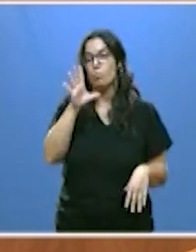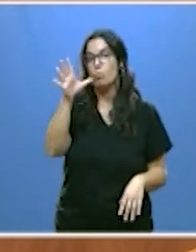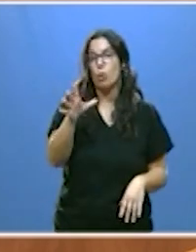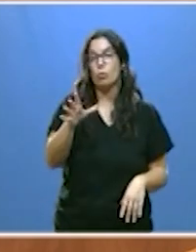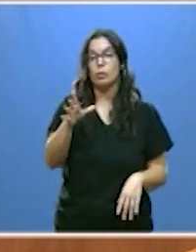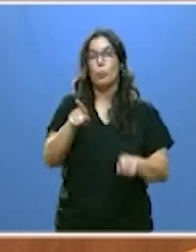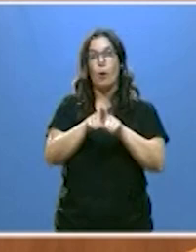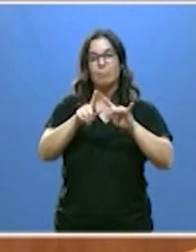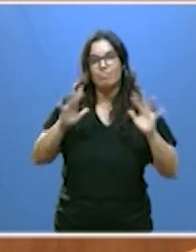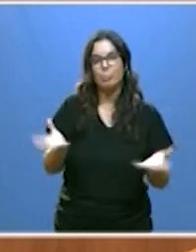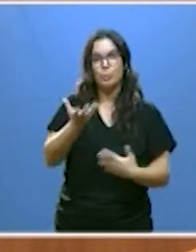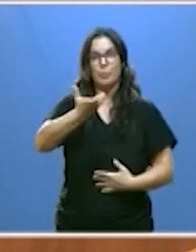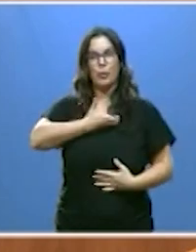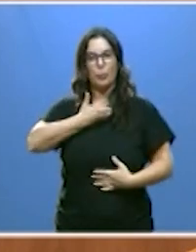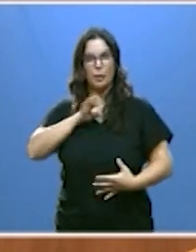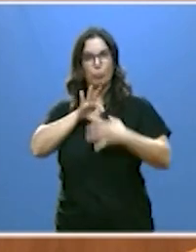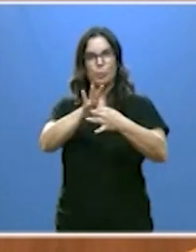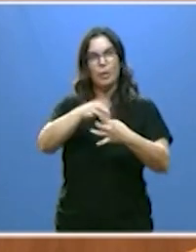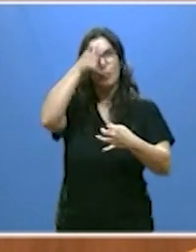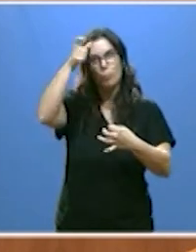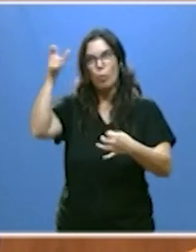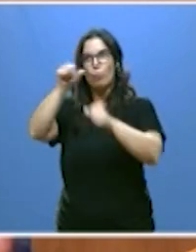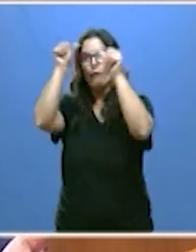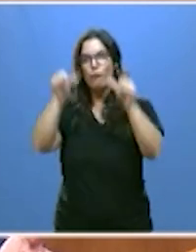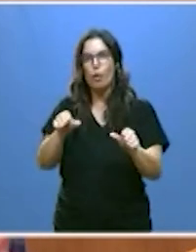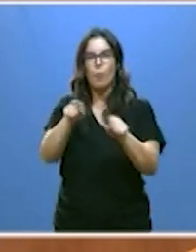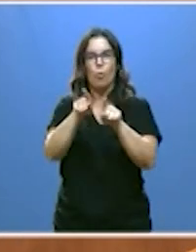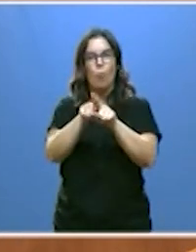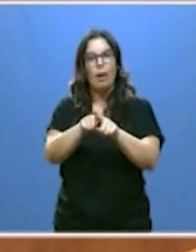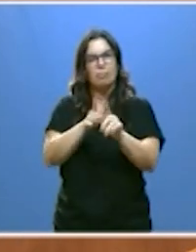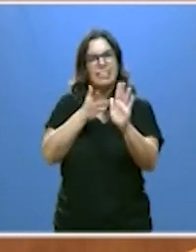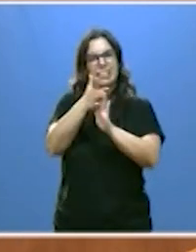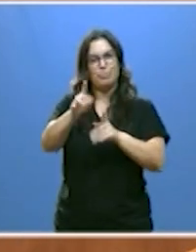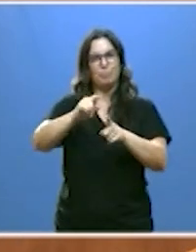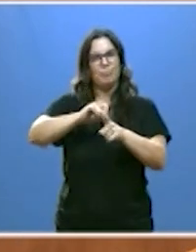municipalismo es un valor que nos define algo que queda